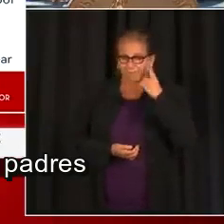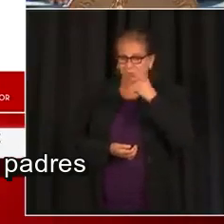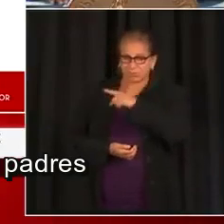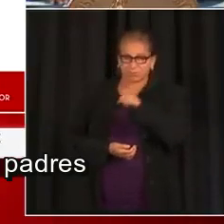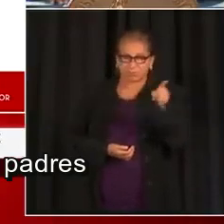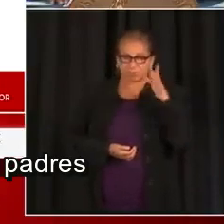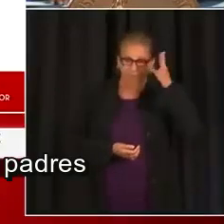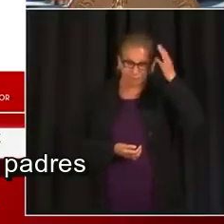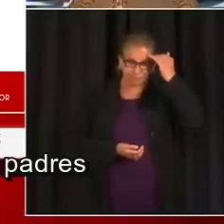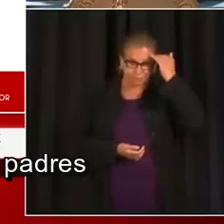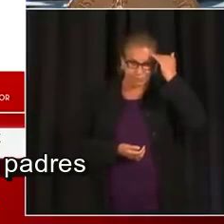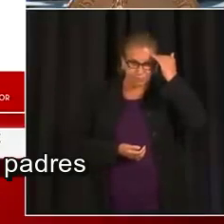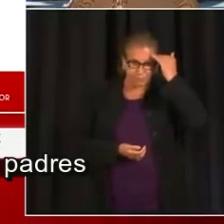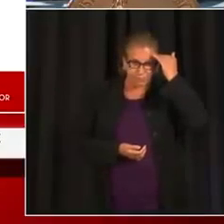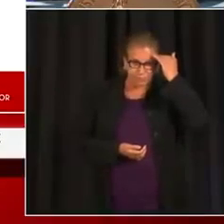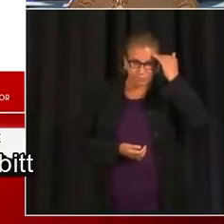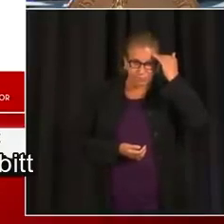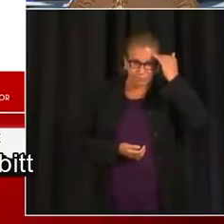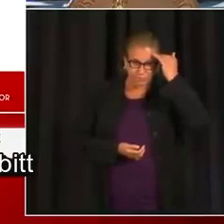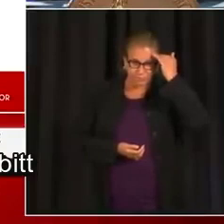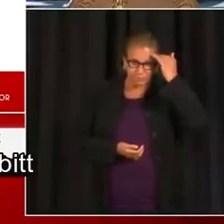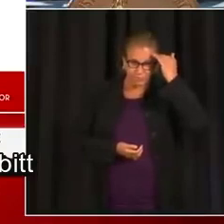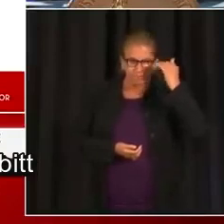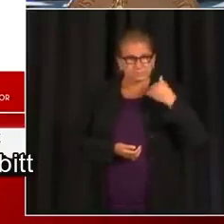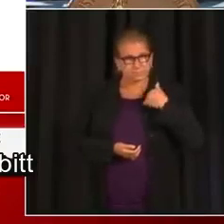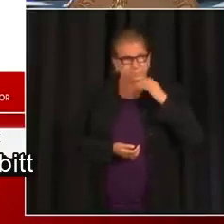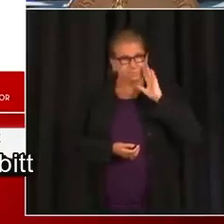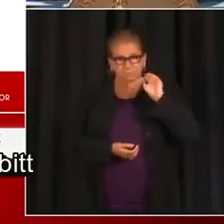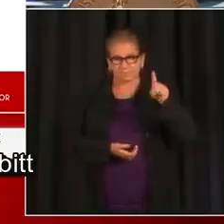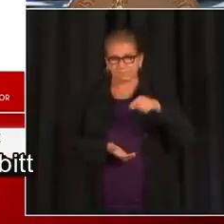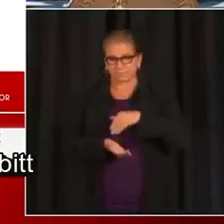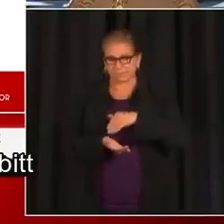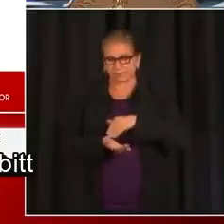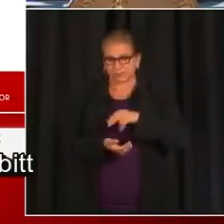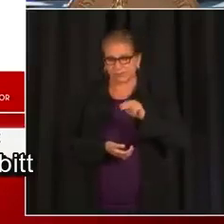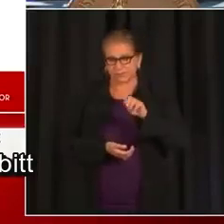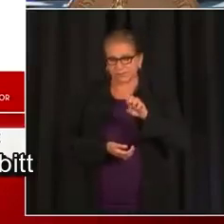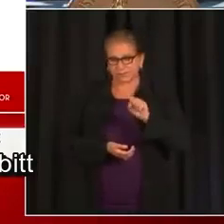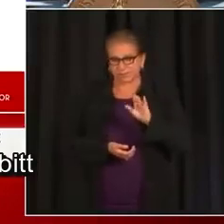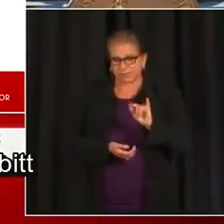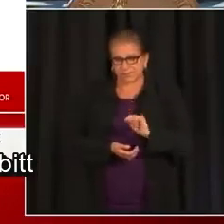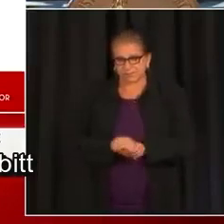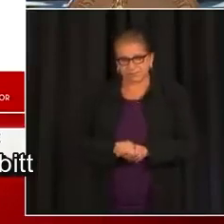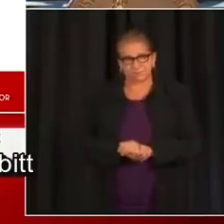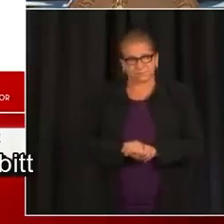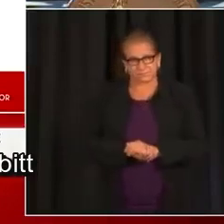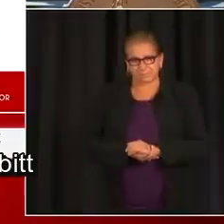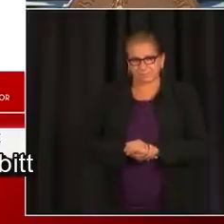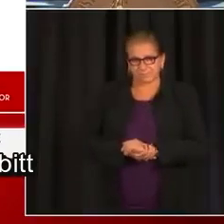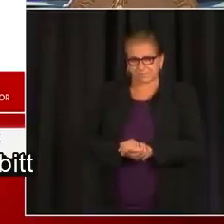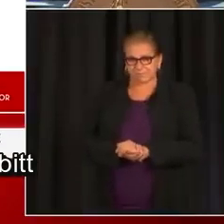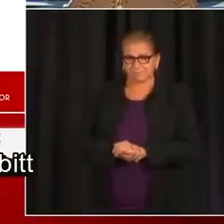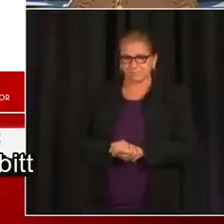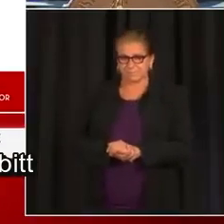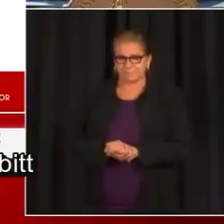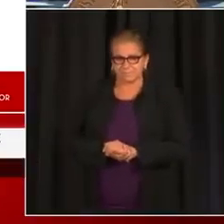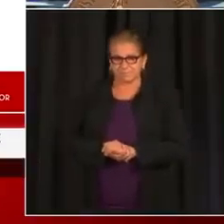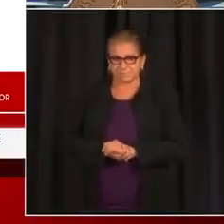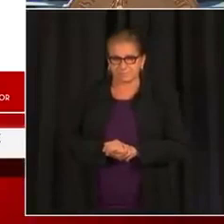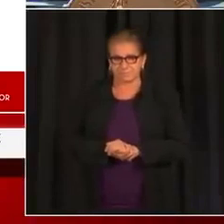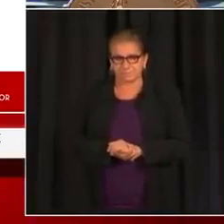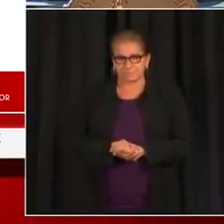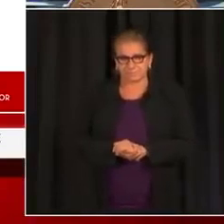que los padres consideren estas sesiones. Y también voy a pedirle a la doctora Nesbitt que revise,